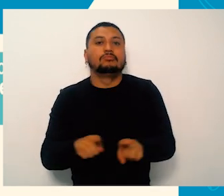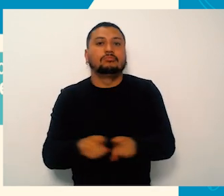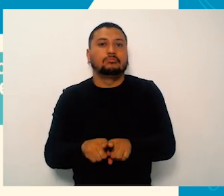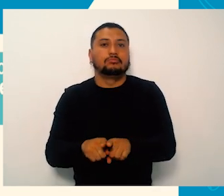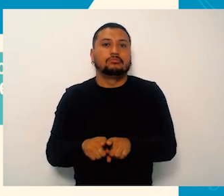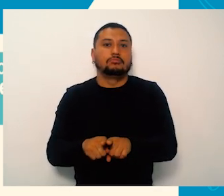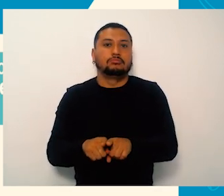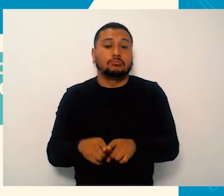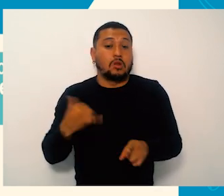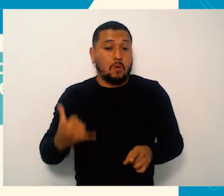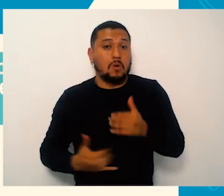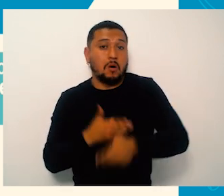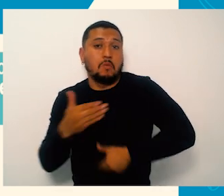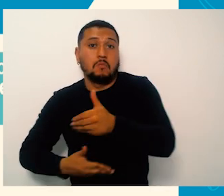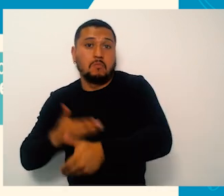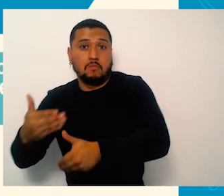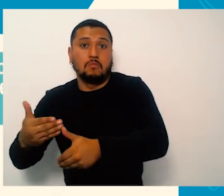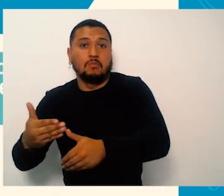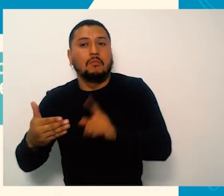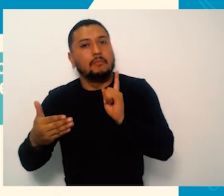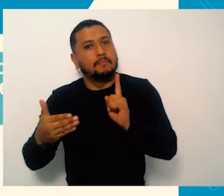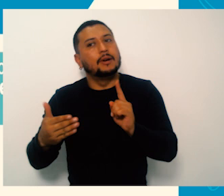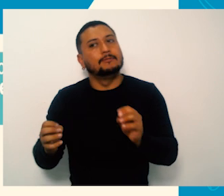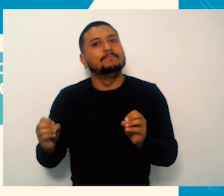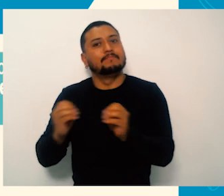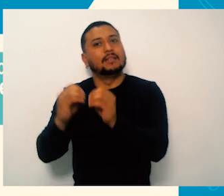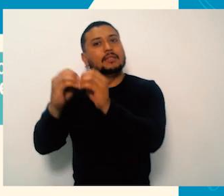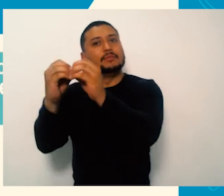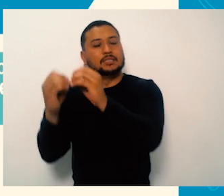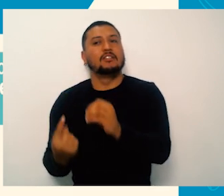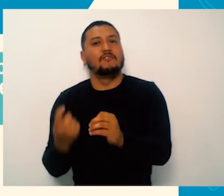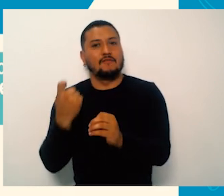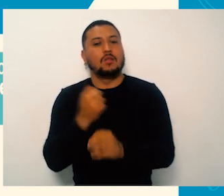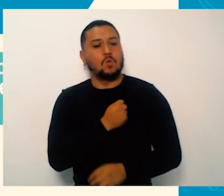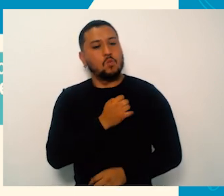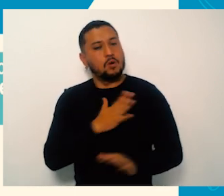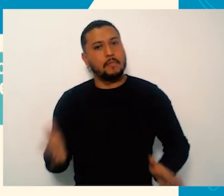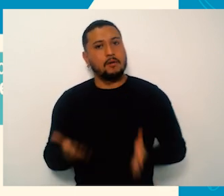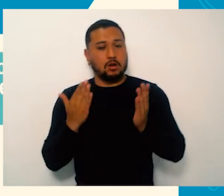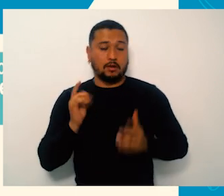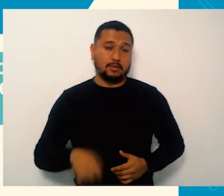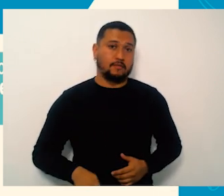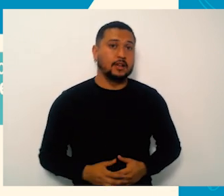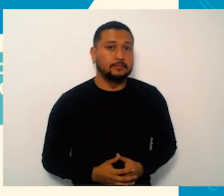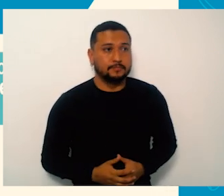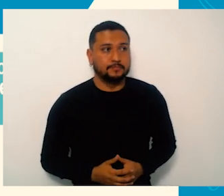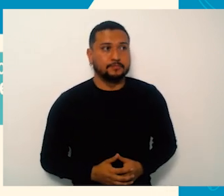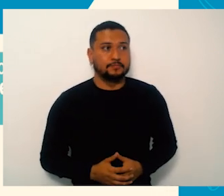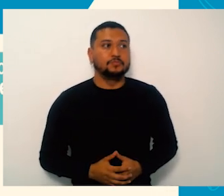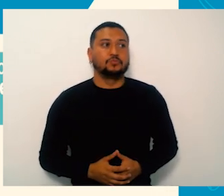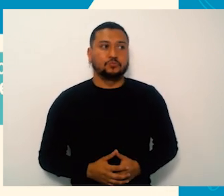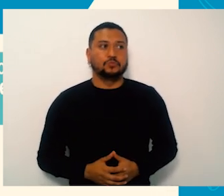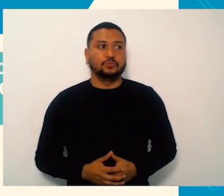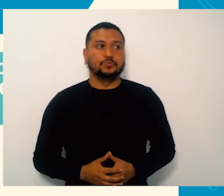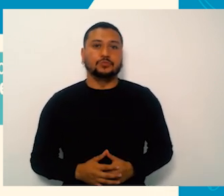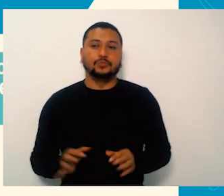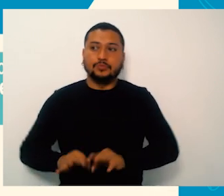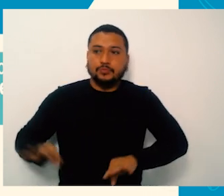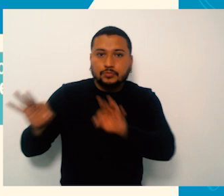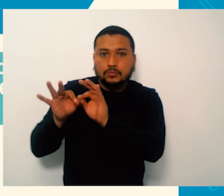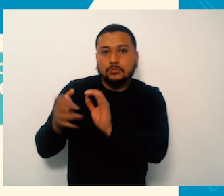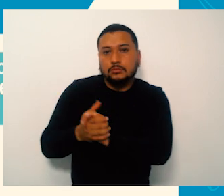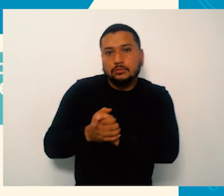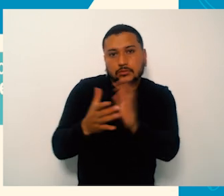estructuras de participación, qué bueno que de esta reunión también salgan compromisos de la comunidad en fortalecer esos espacios de